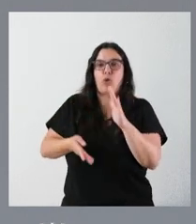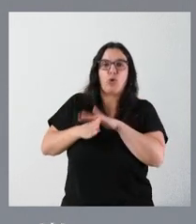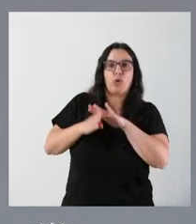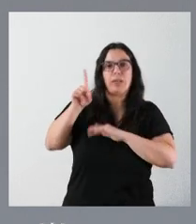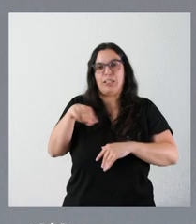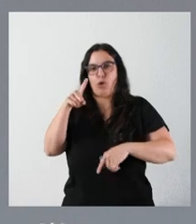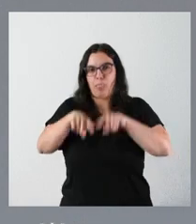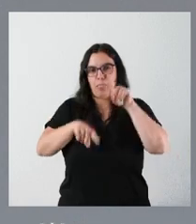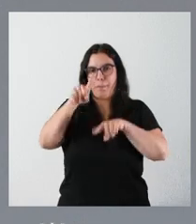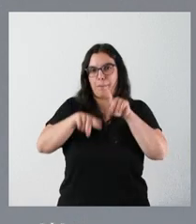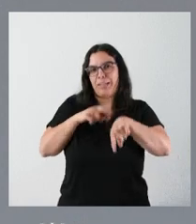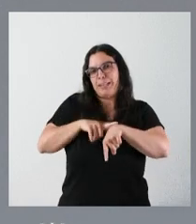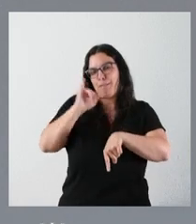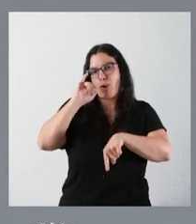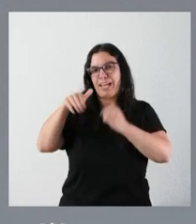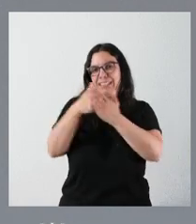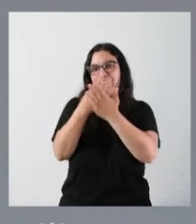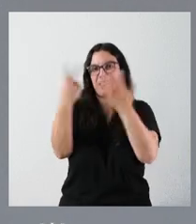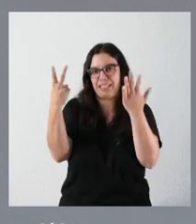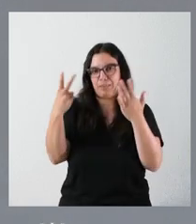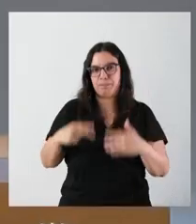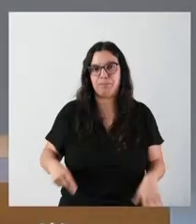esa elección o esa renuncia.